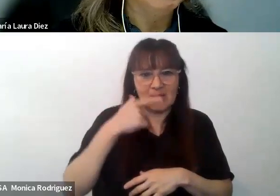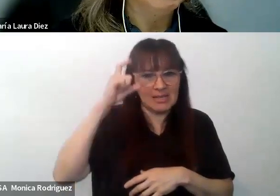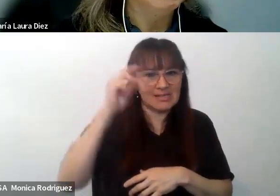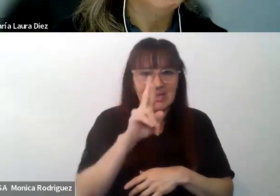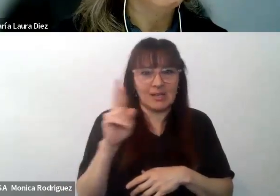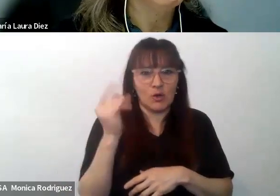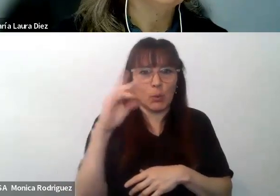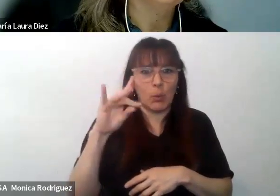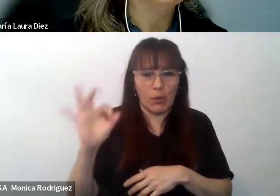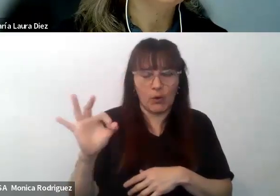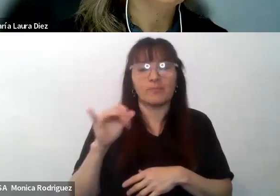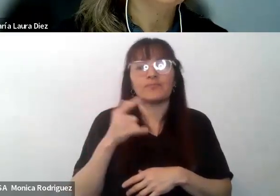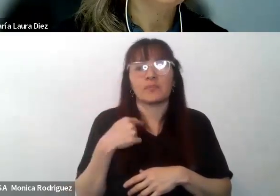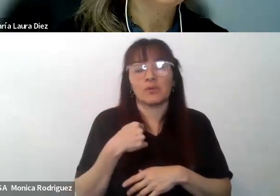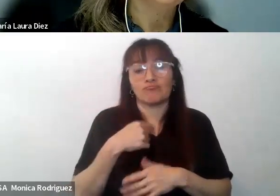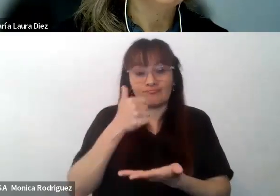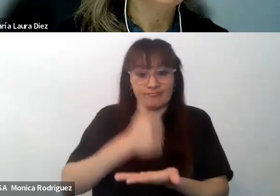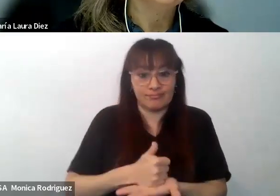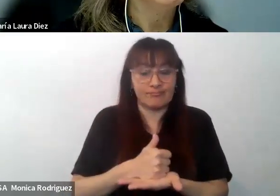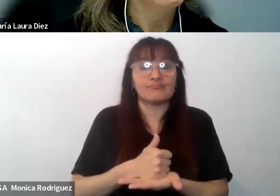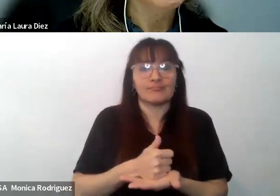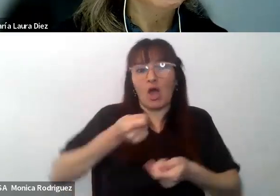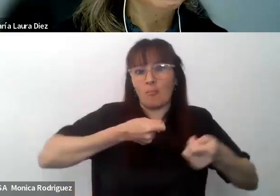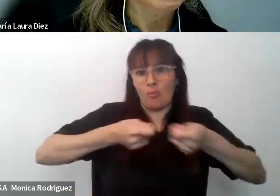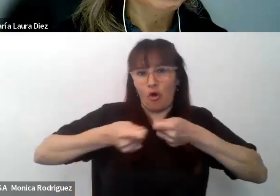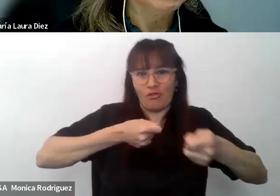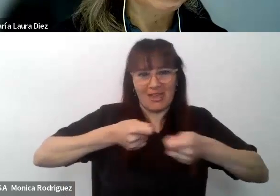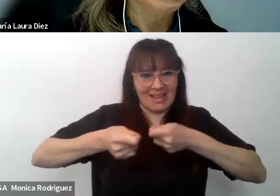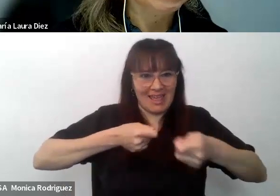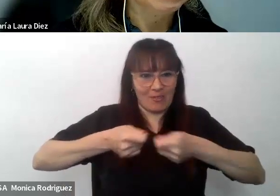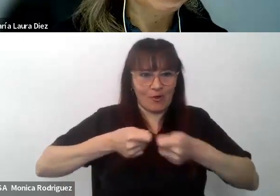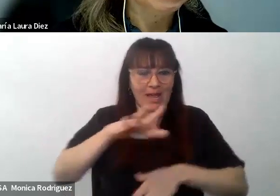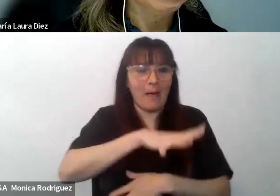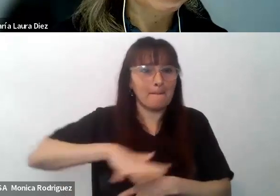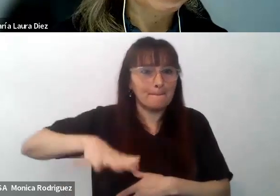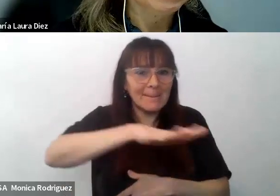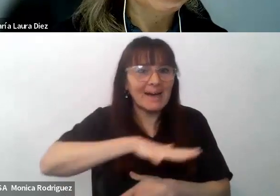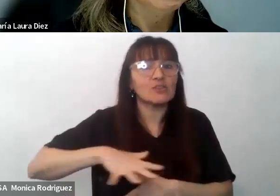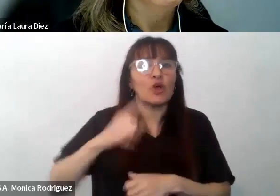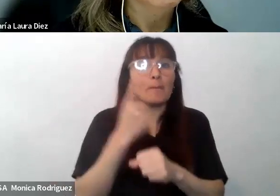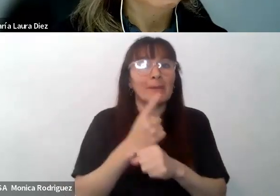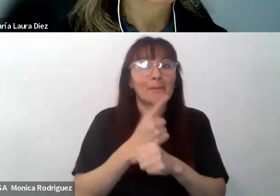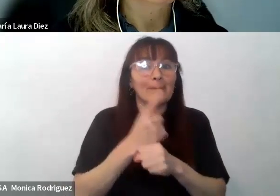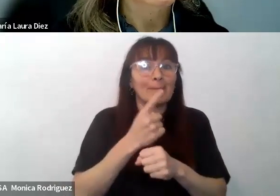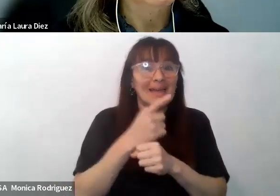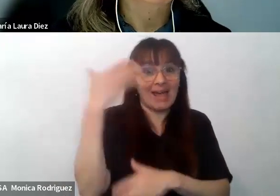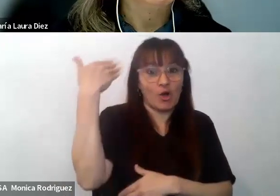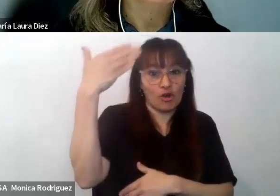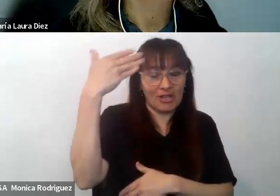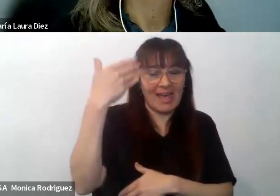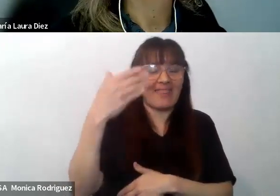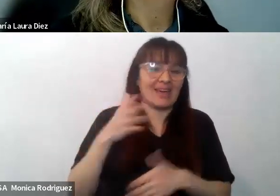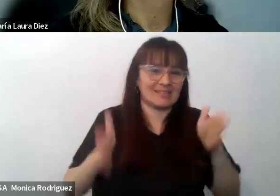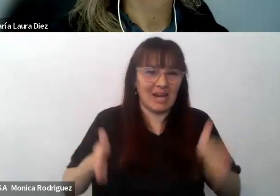en este momento moderando este espacio, este primer encuentro dentro de este tramo de formación.